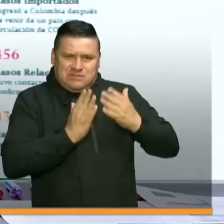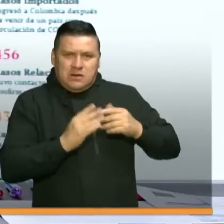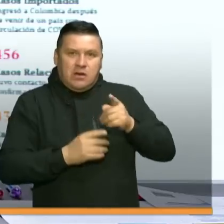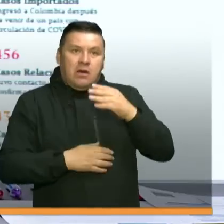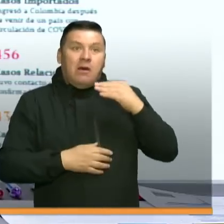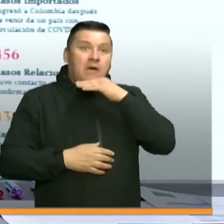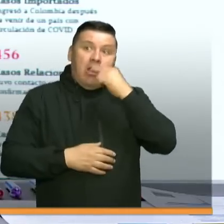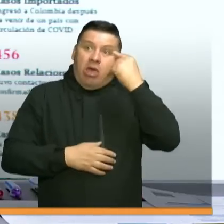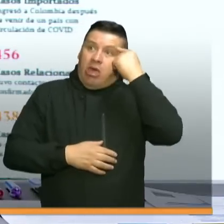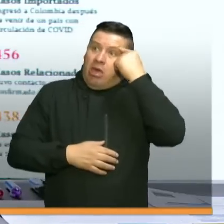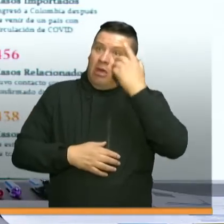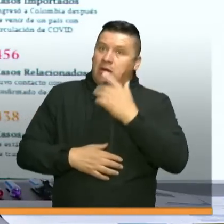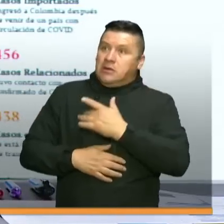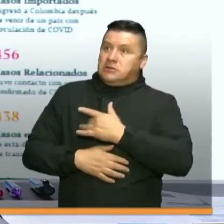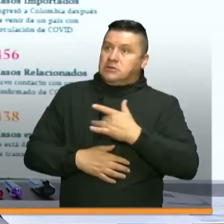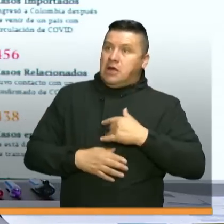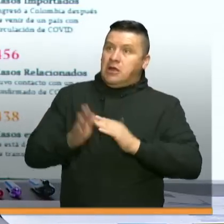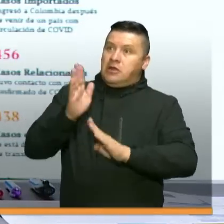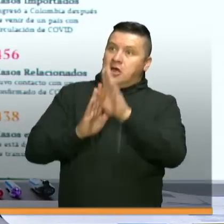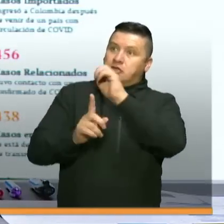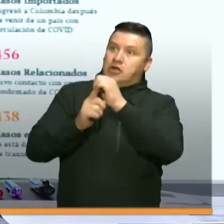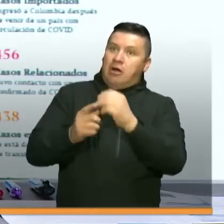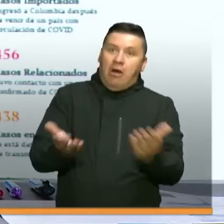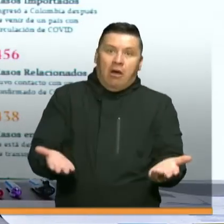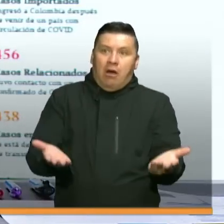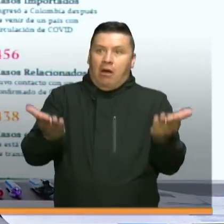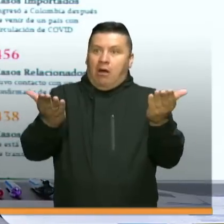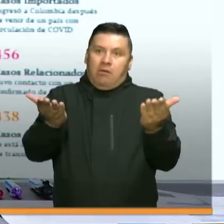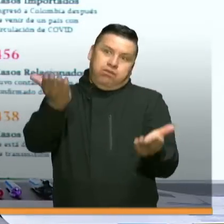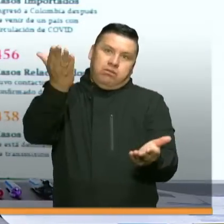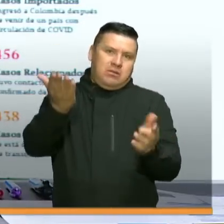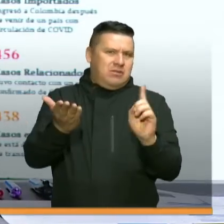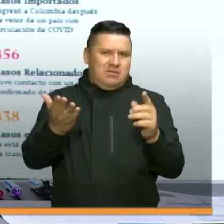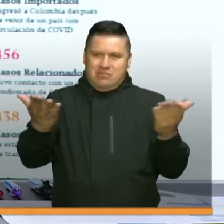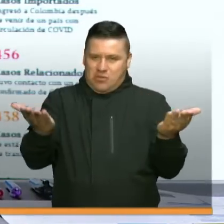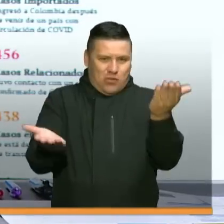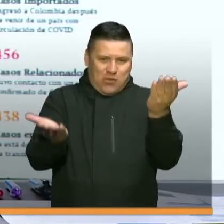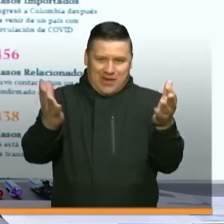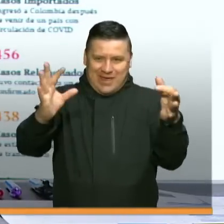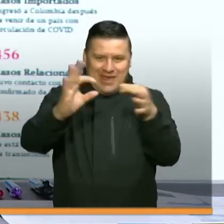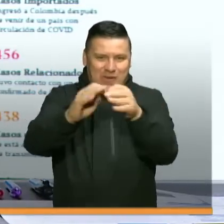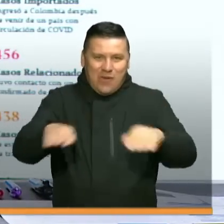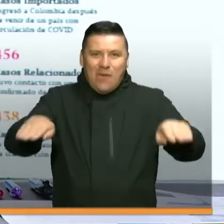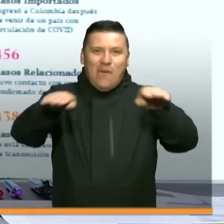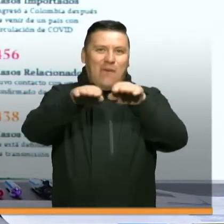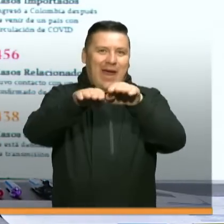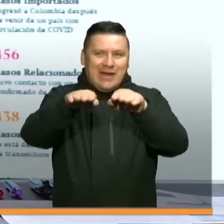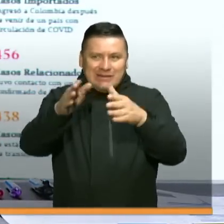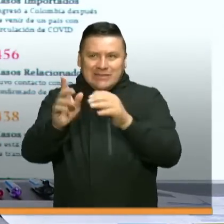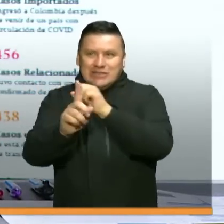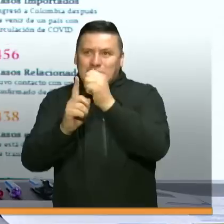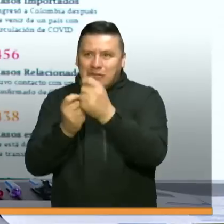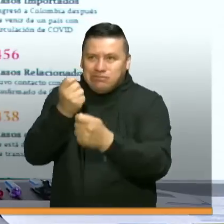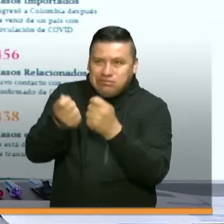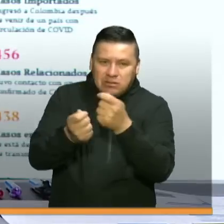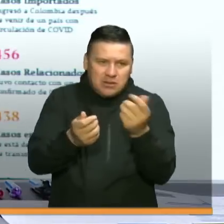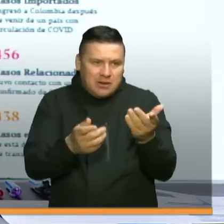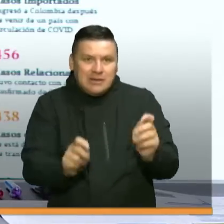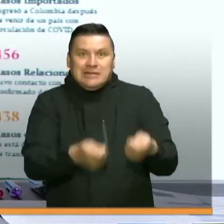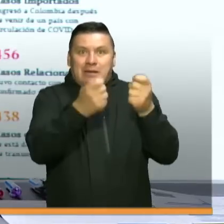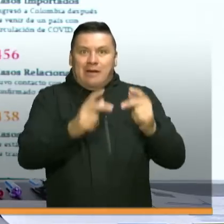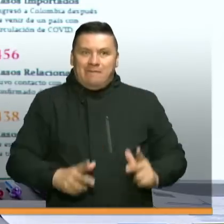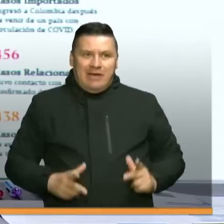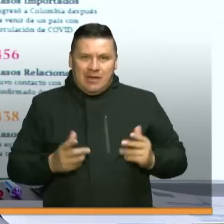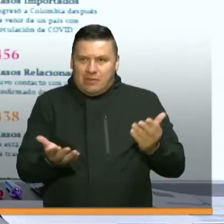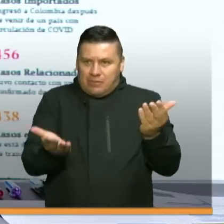falso dilema entre salud y desarrollo social. Las dos cosas van de la mano y tenemos que hacerlo salvando vidas pero